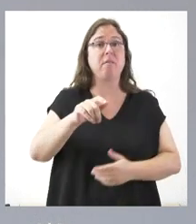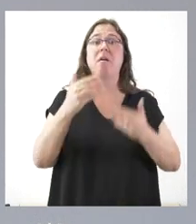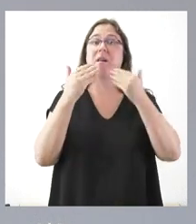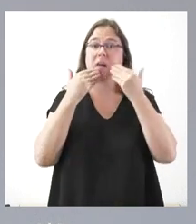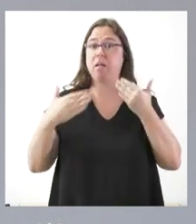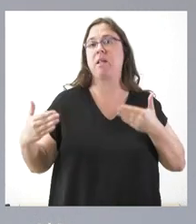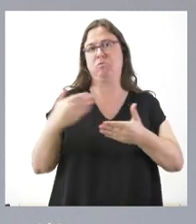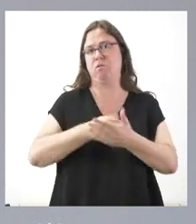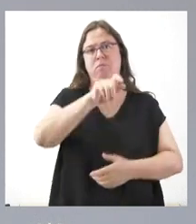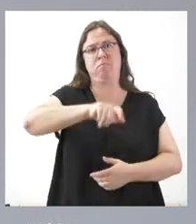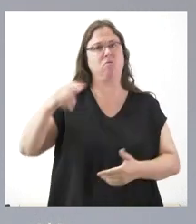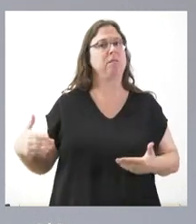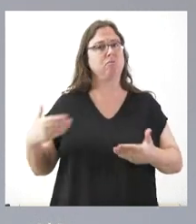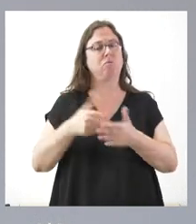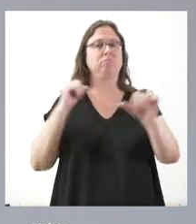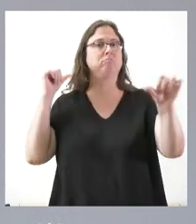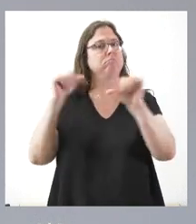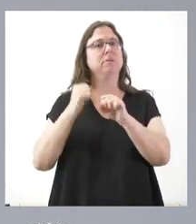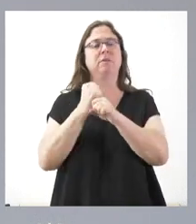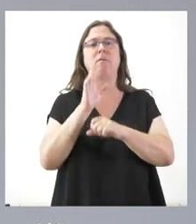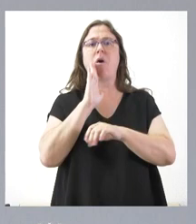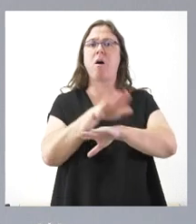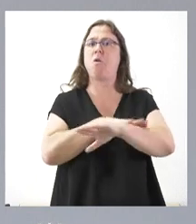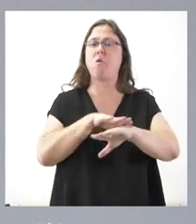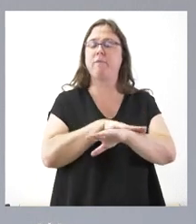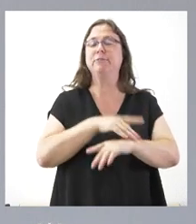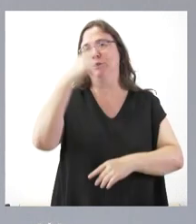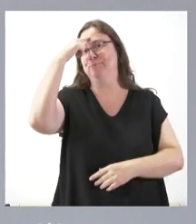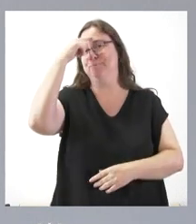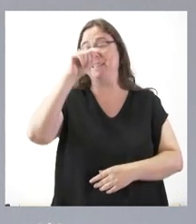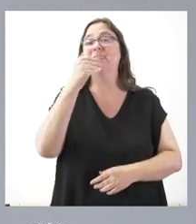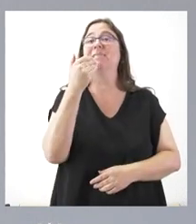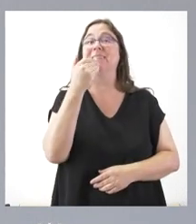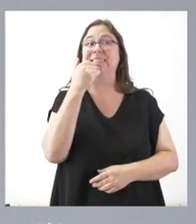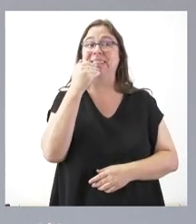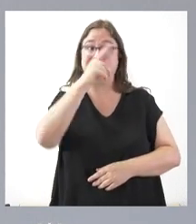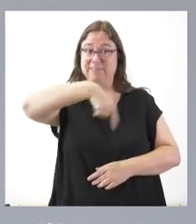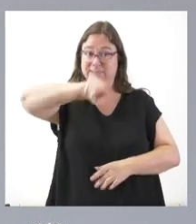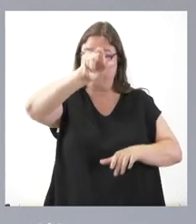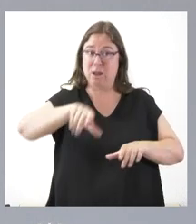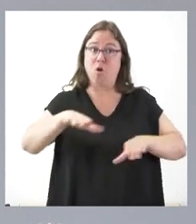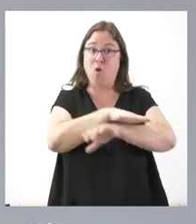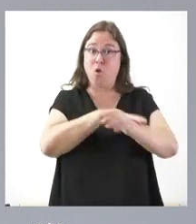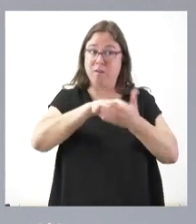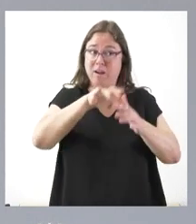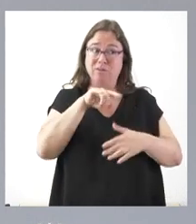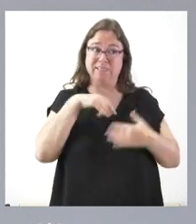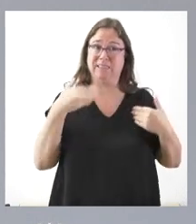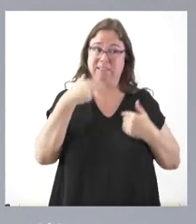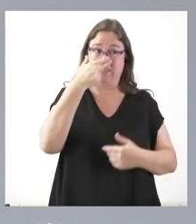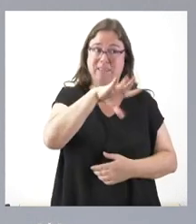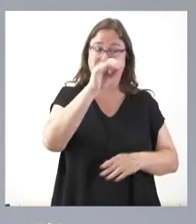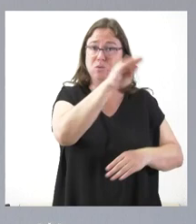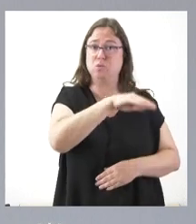a todas las personas que han desarrollado esa tarea, conscientes de que si hubiera dependido de las personas del Gobierno de Castilla y León el pacto